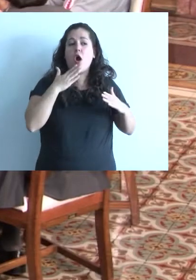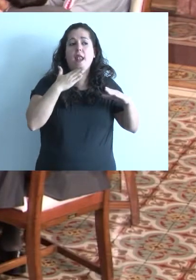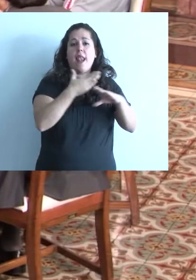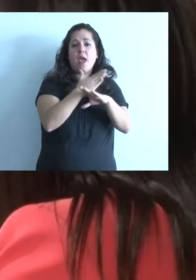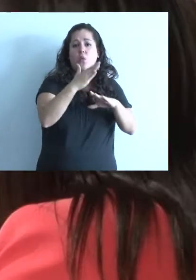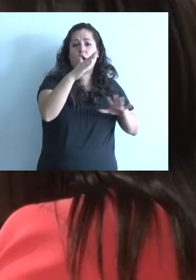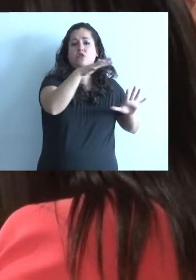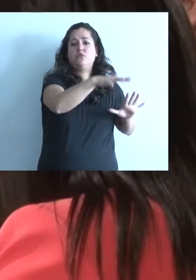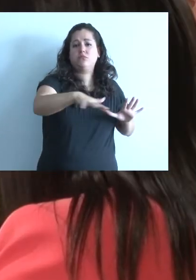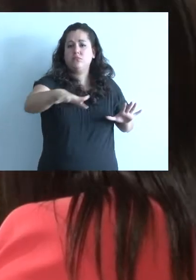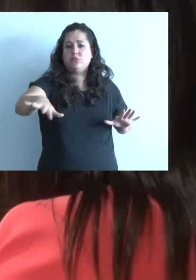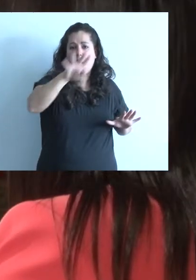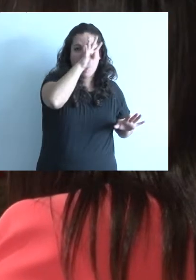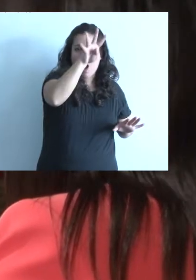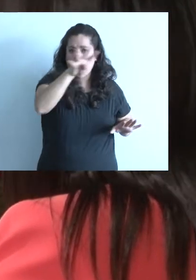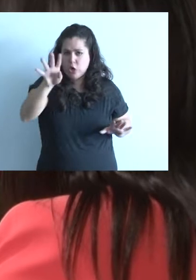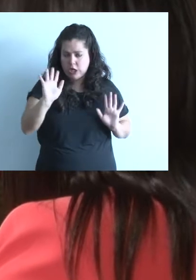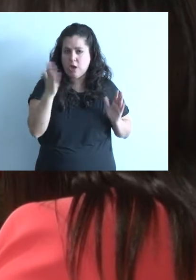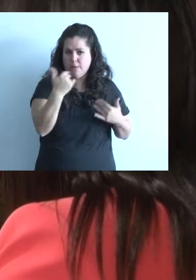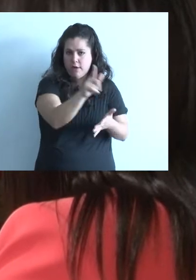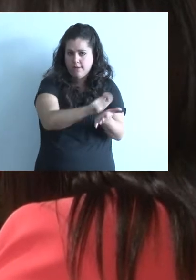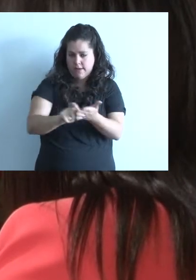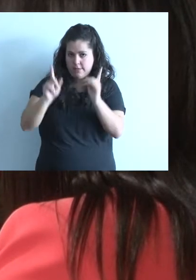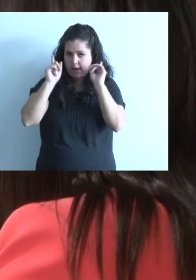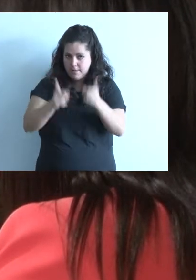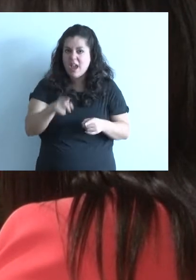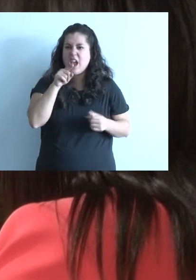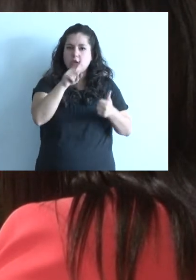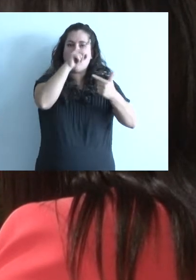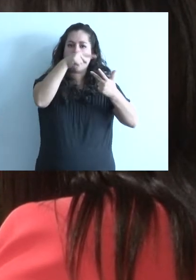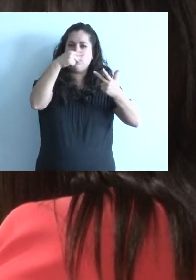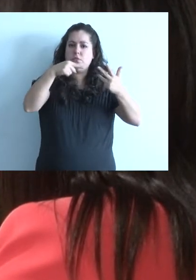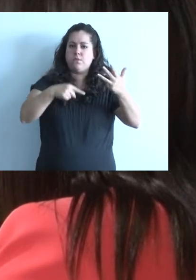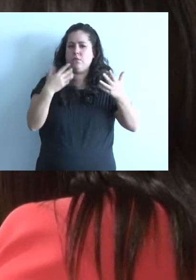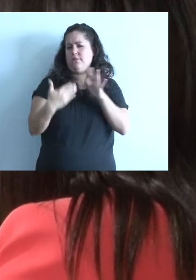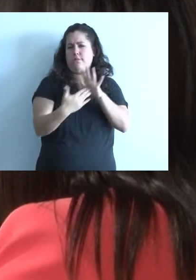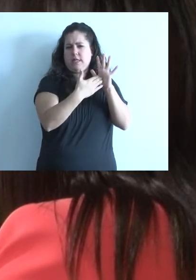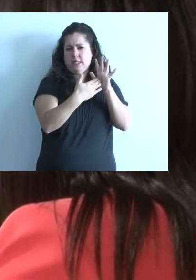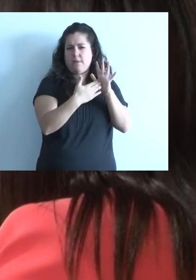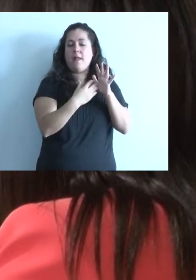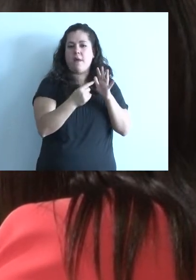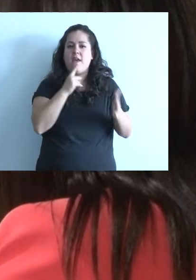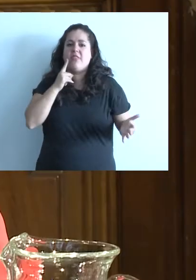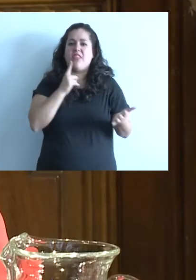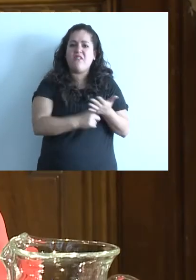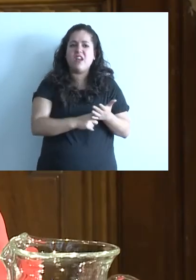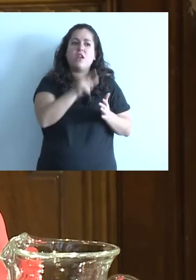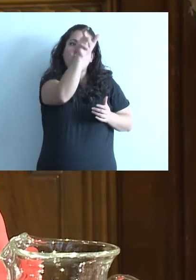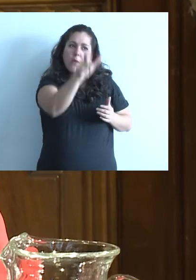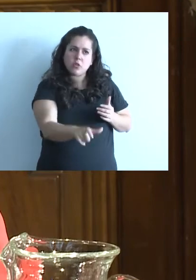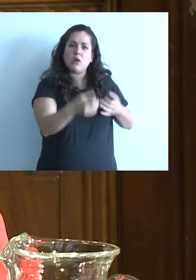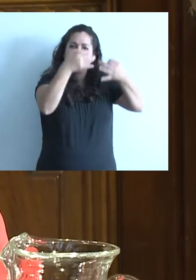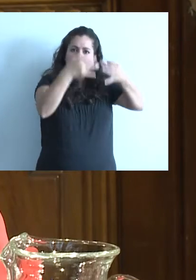lenguas originarias. Eso es lo central que define que